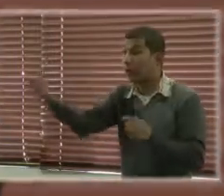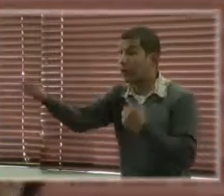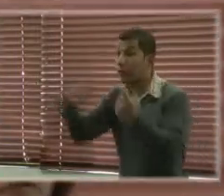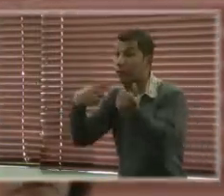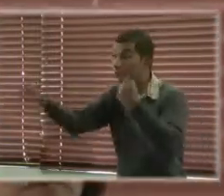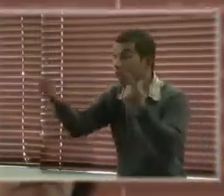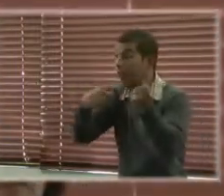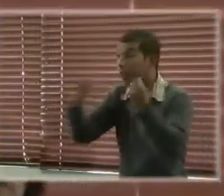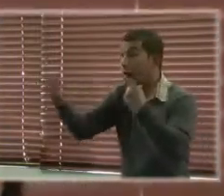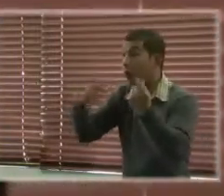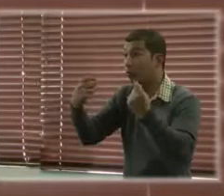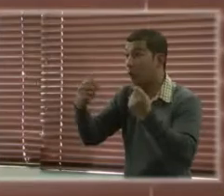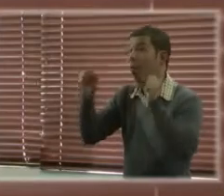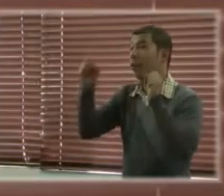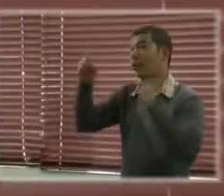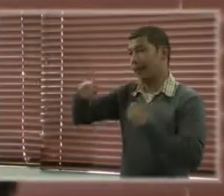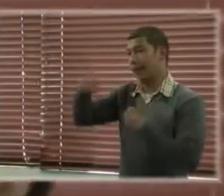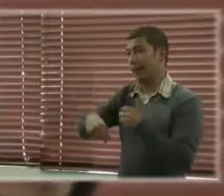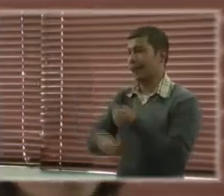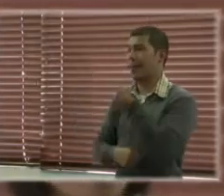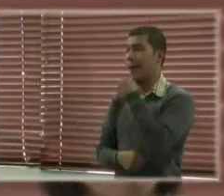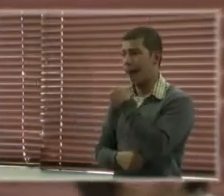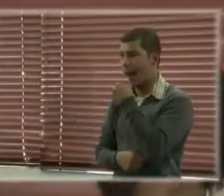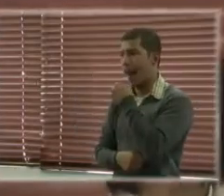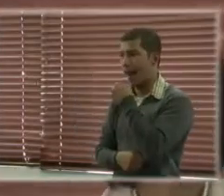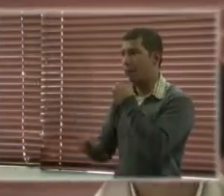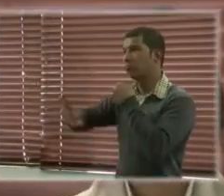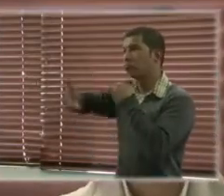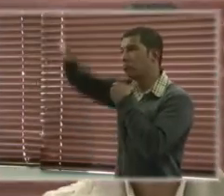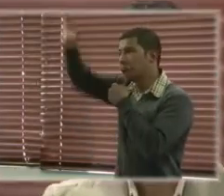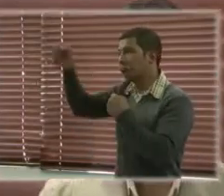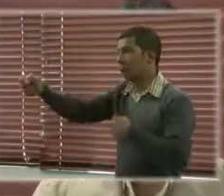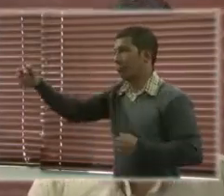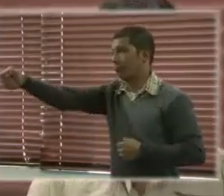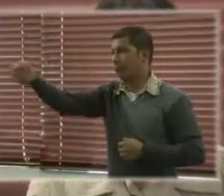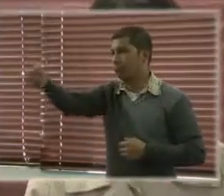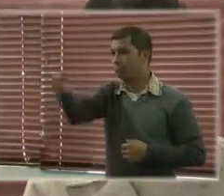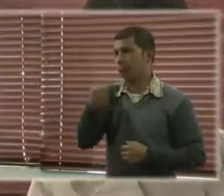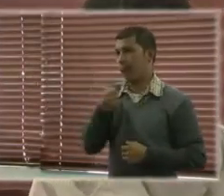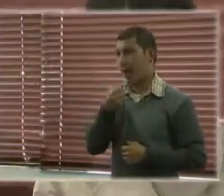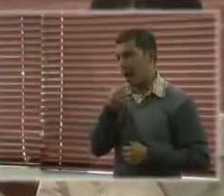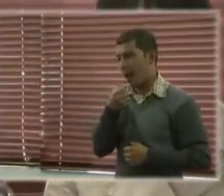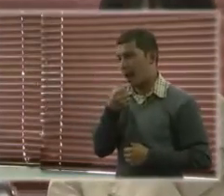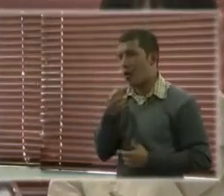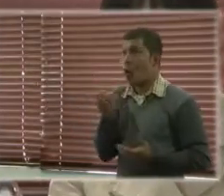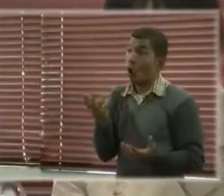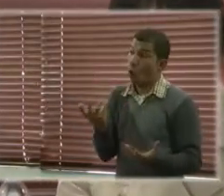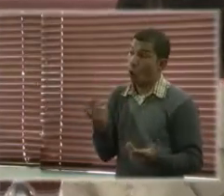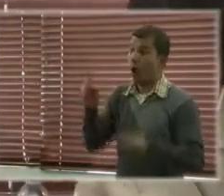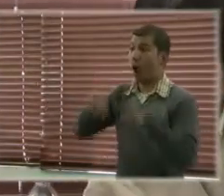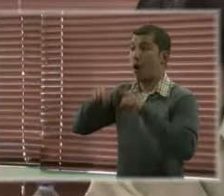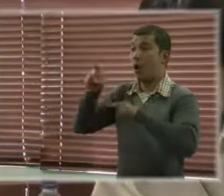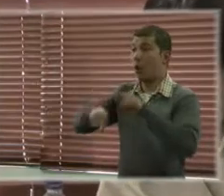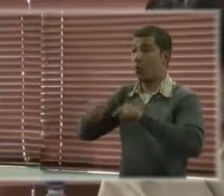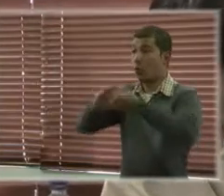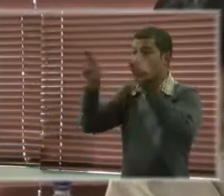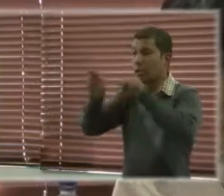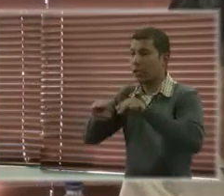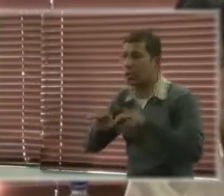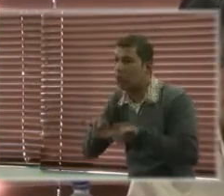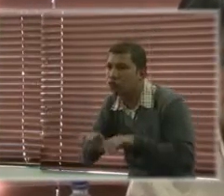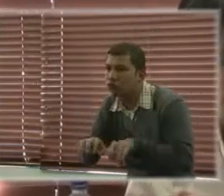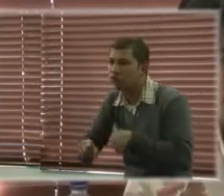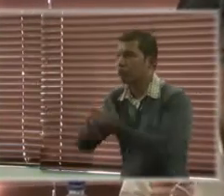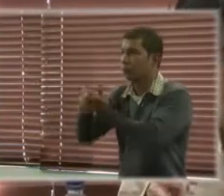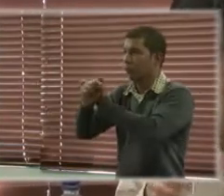y las personas que nos estén siguiendo en línea también pueden hacer preguntas por Twitter utilizando el hashtag Silvia Cuan y